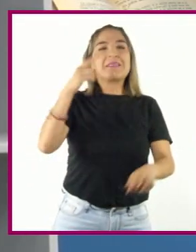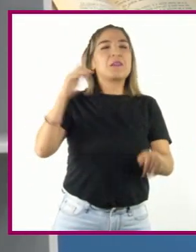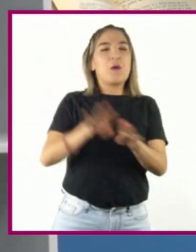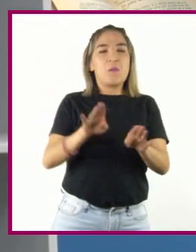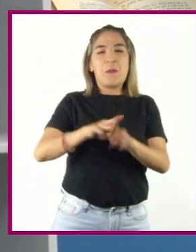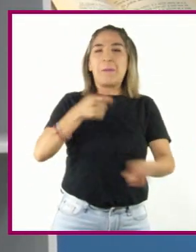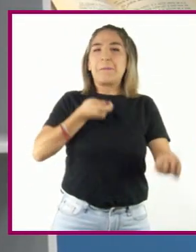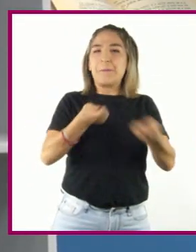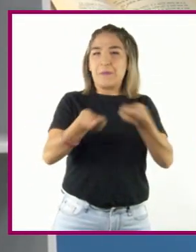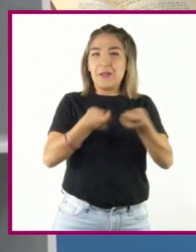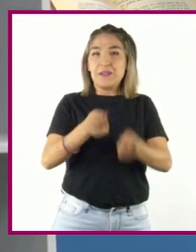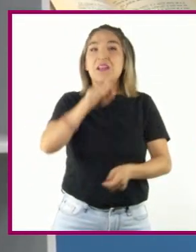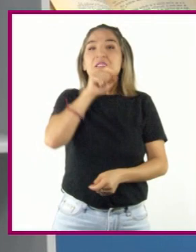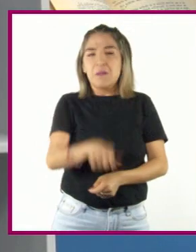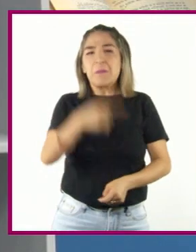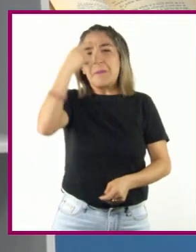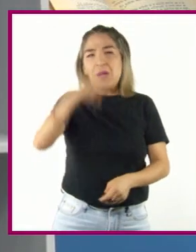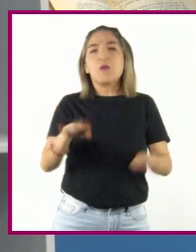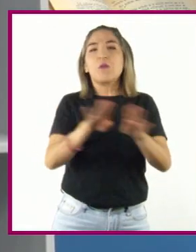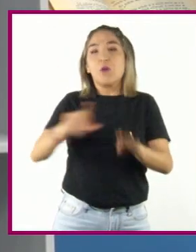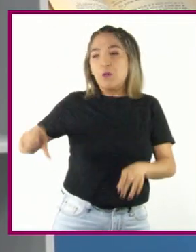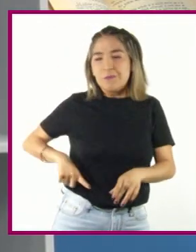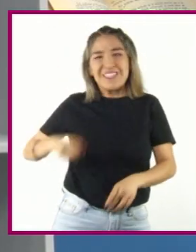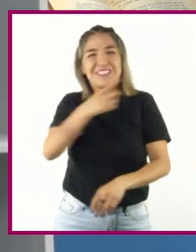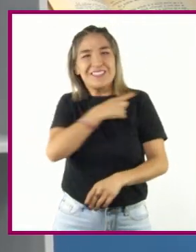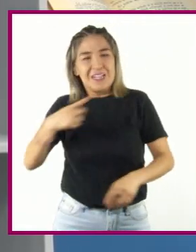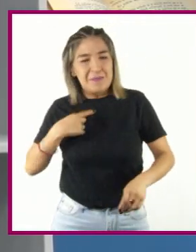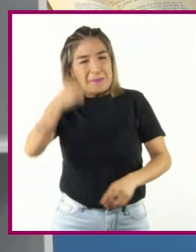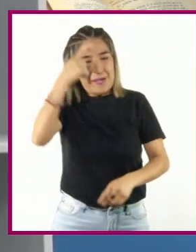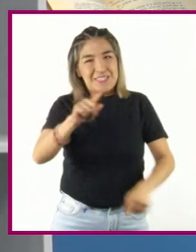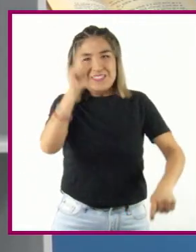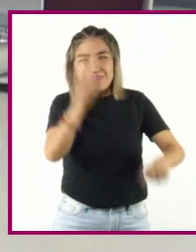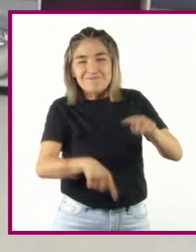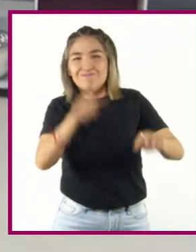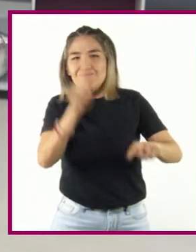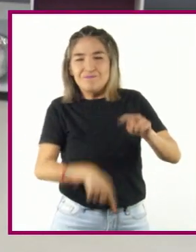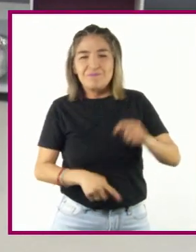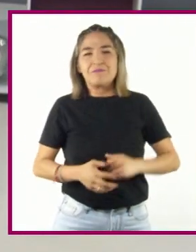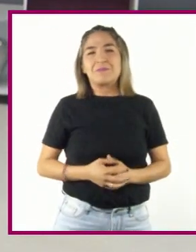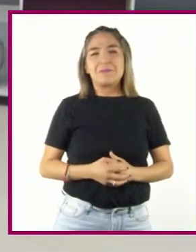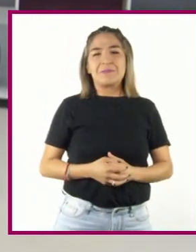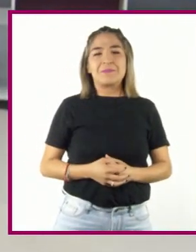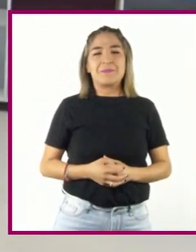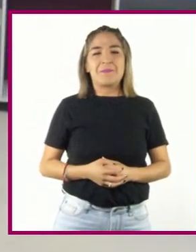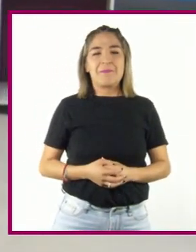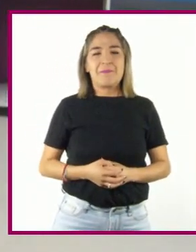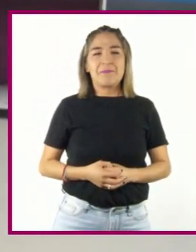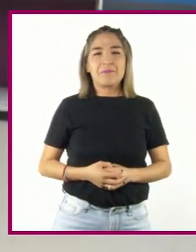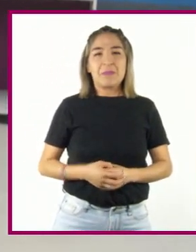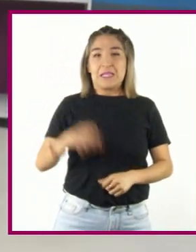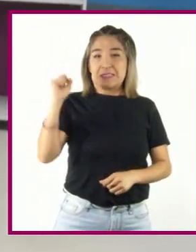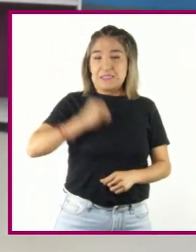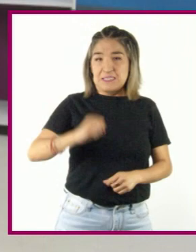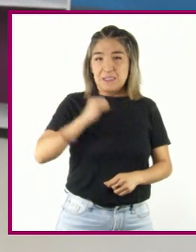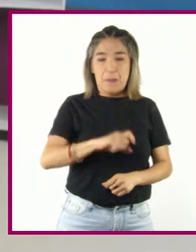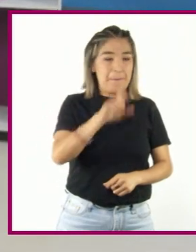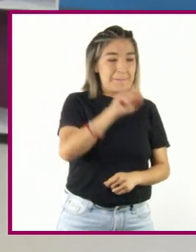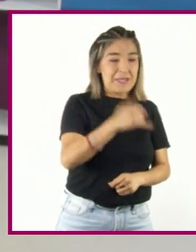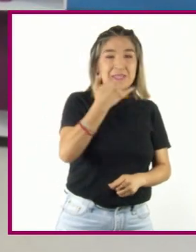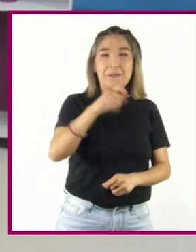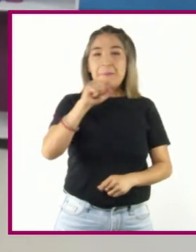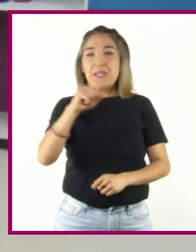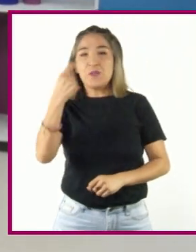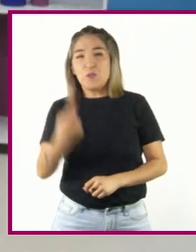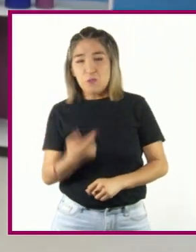por parte de los gobiernos, se buscó establecer condiciones de gobernabilidad. En los siglos XX y XXI han